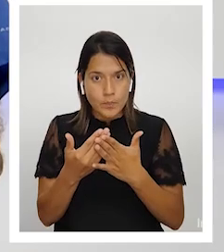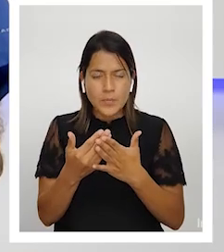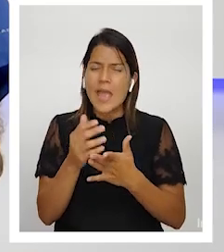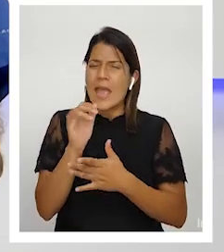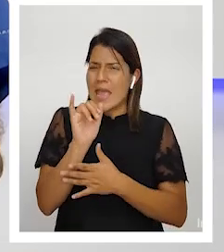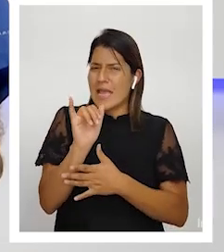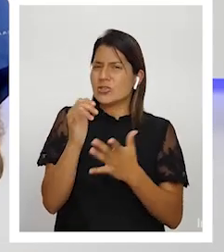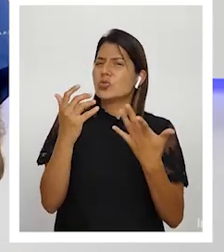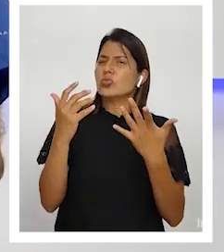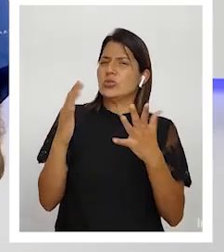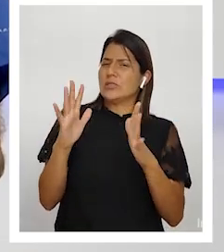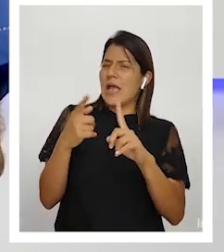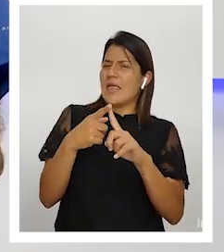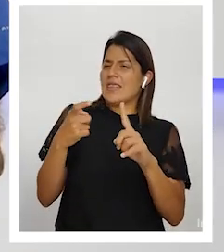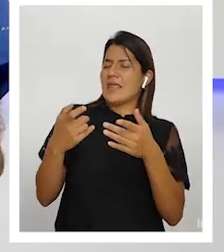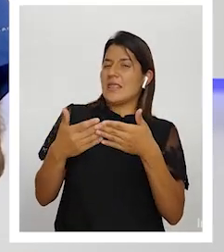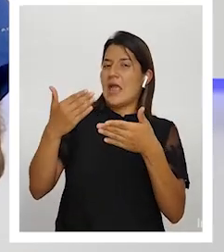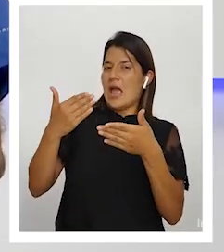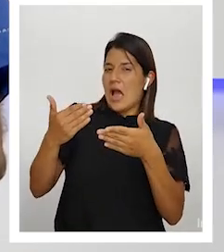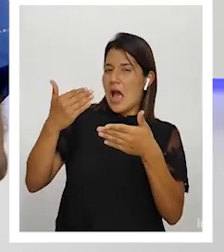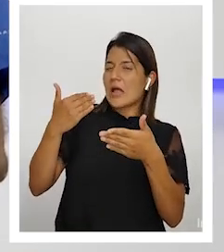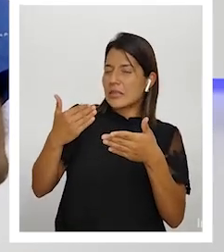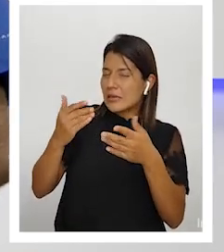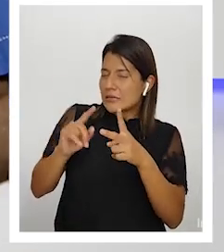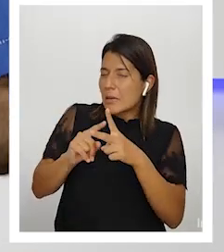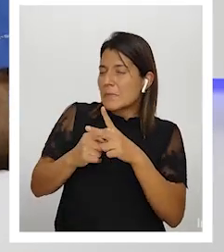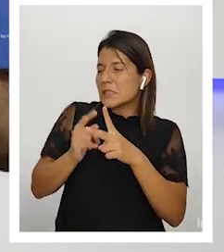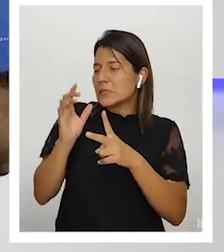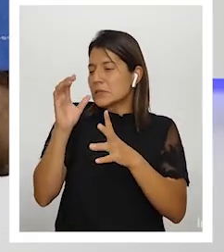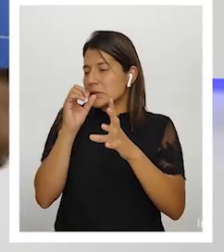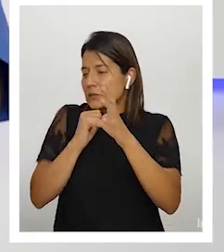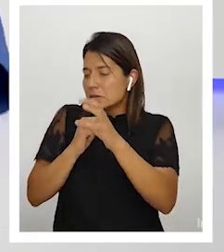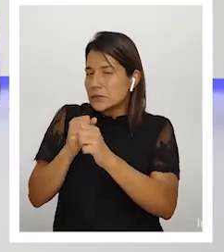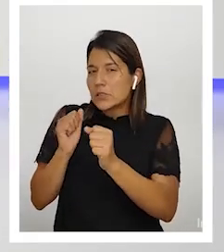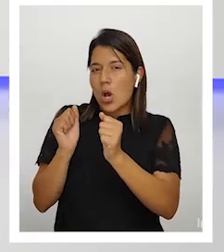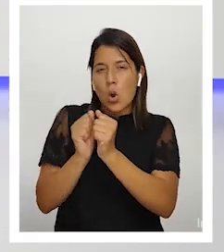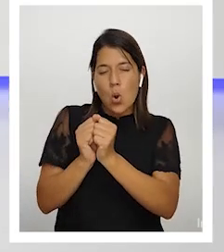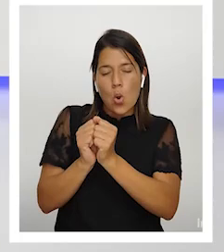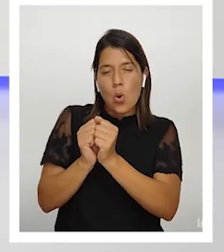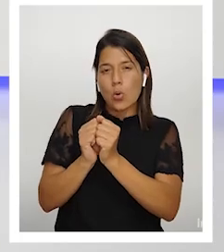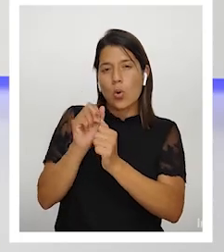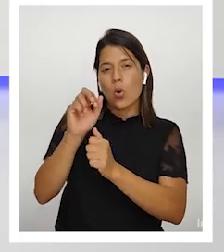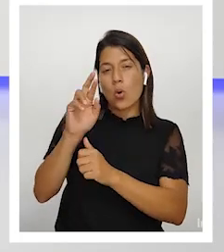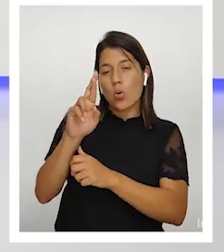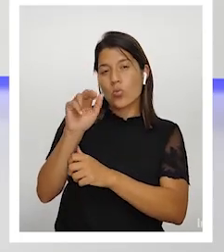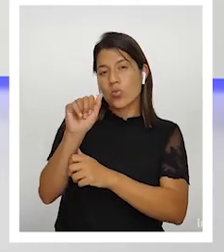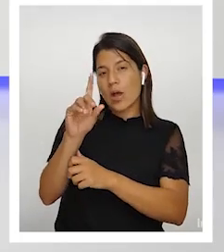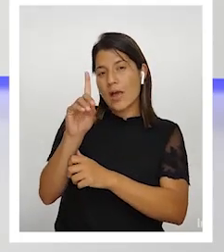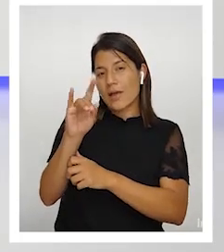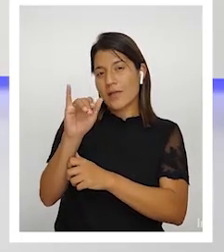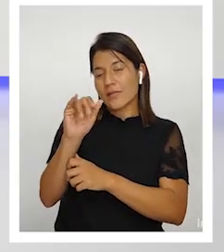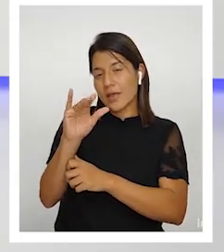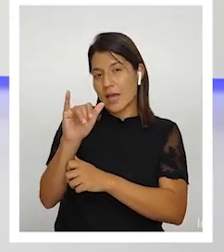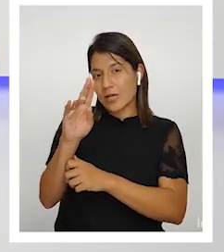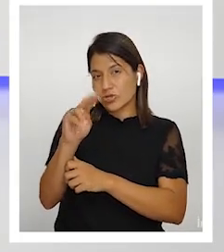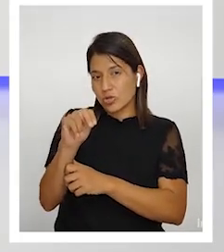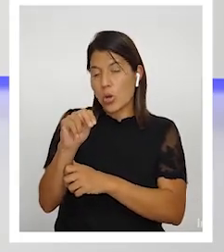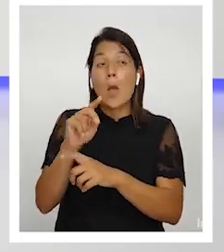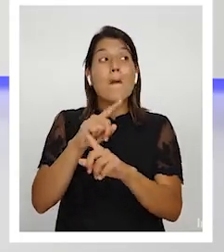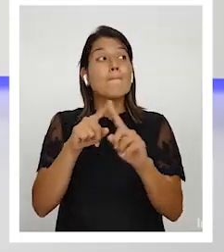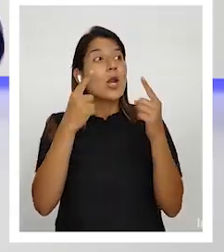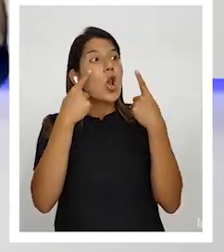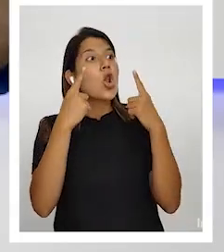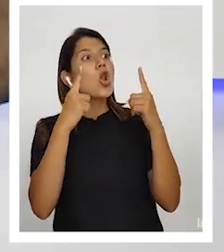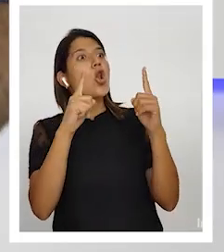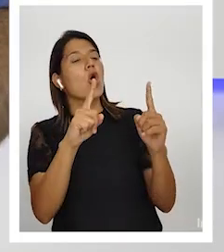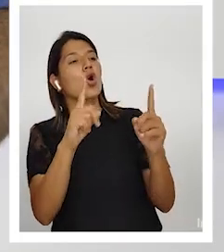anunciando con la radiación y toda esta cosa pero bueno él logró sintetizar y a